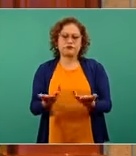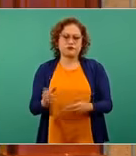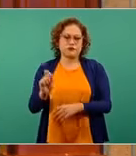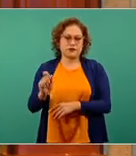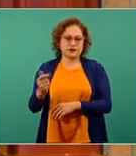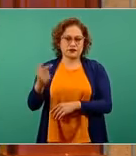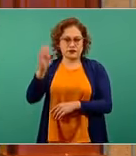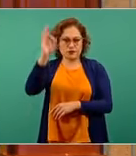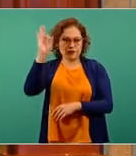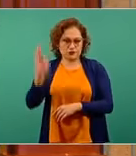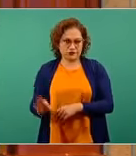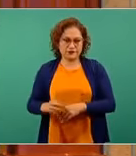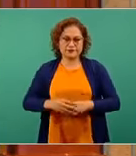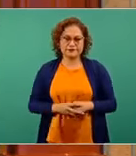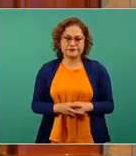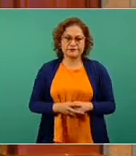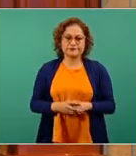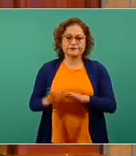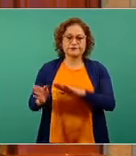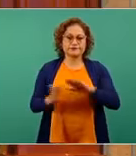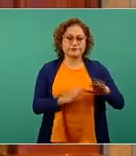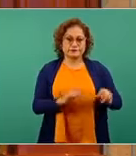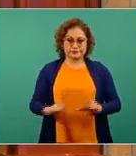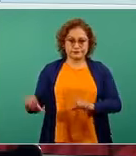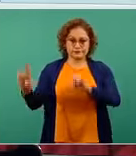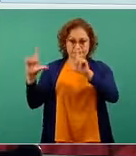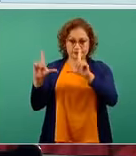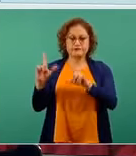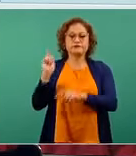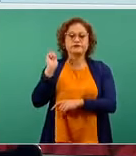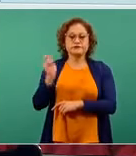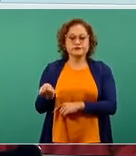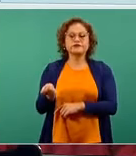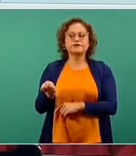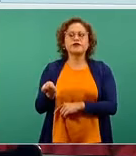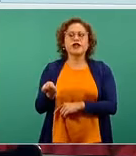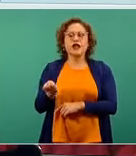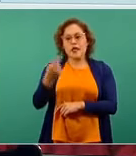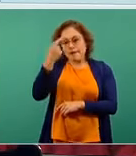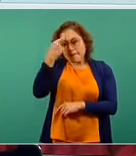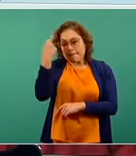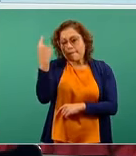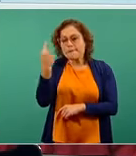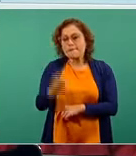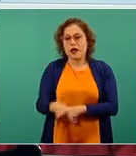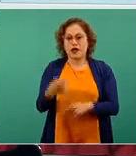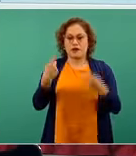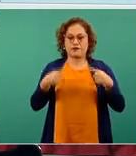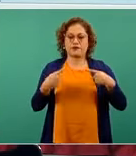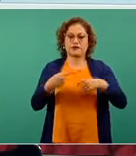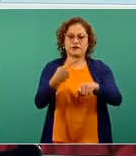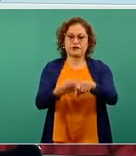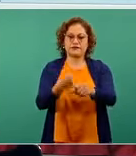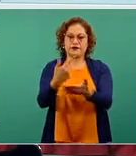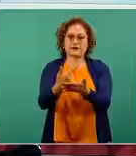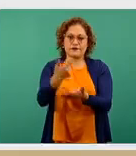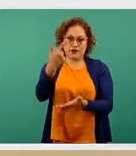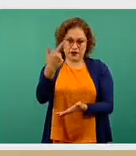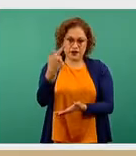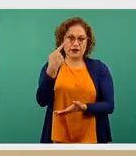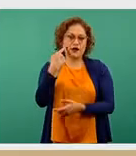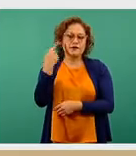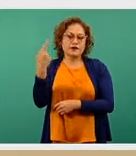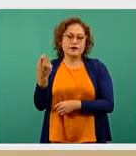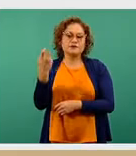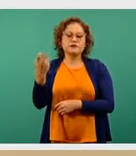En la siguiente diapositiva, podemos observar las camas con ventilador. Aquí sí tenemos una reducción en comparación al día de ayer, de un